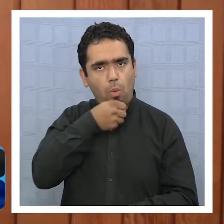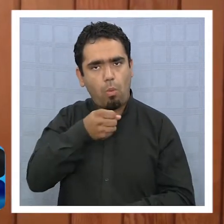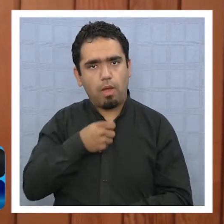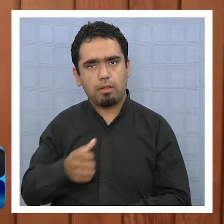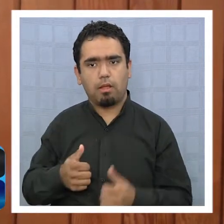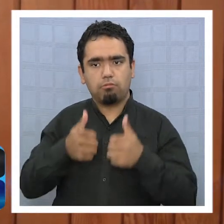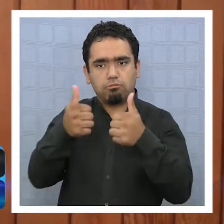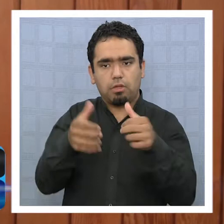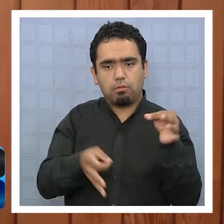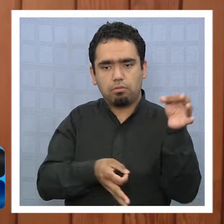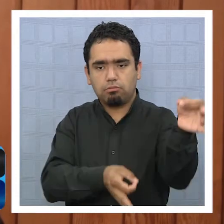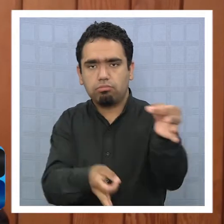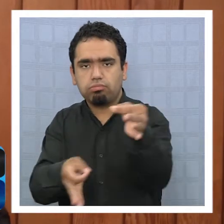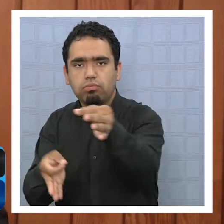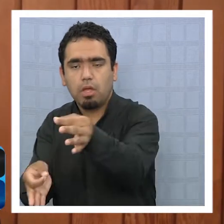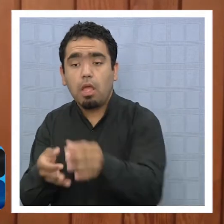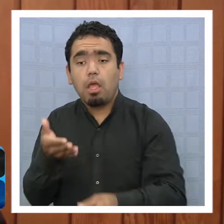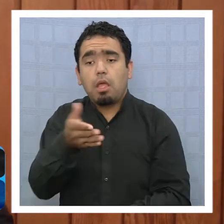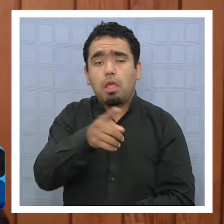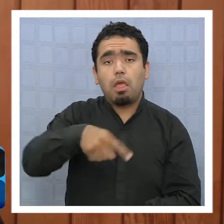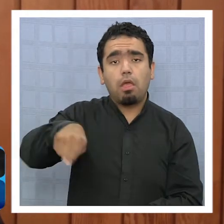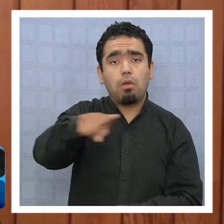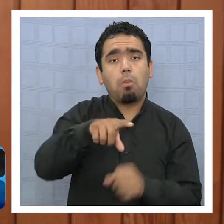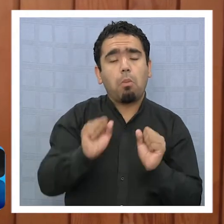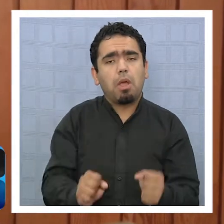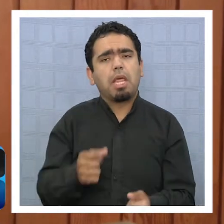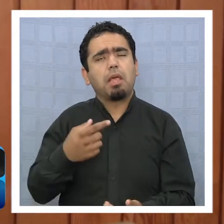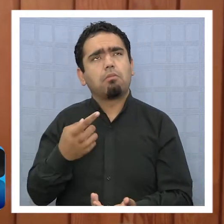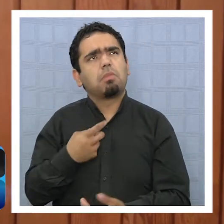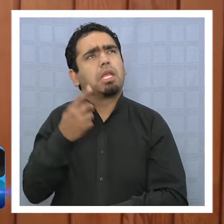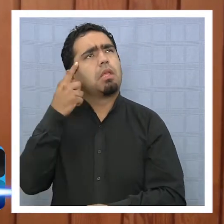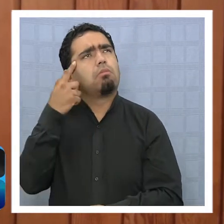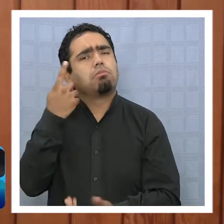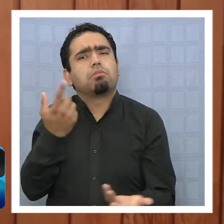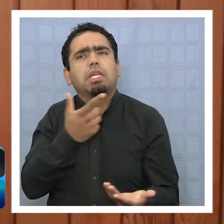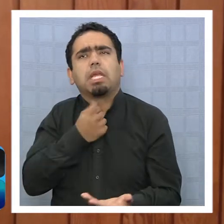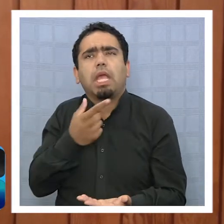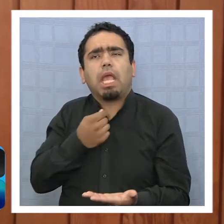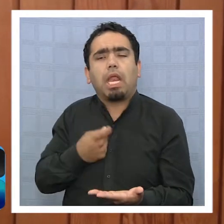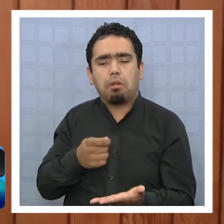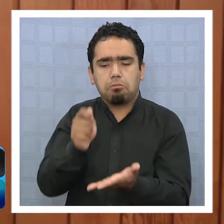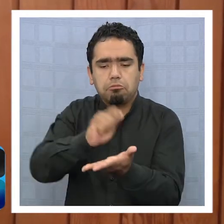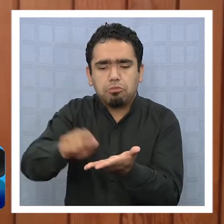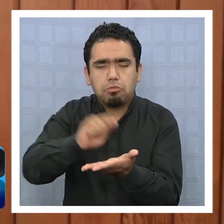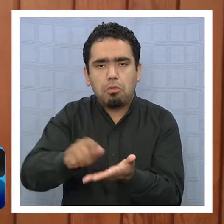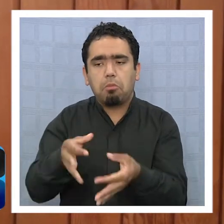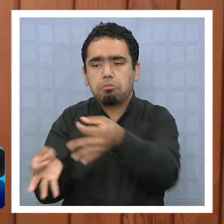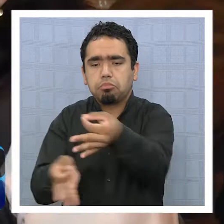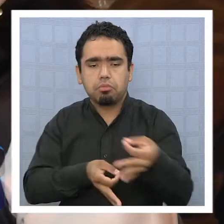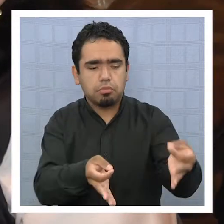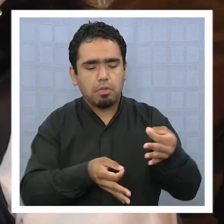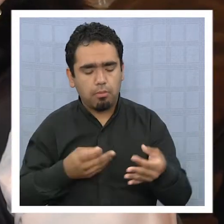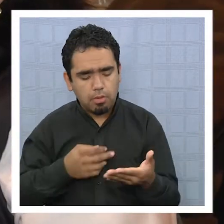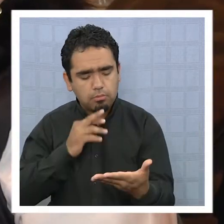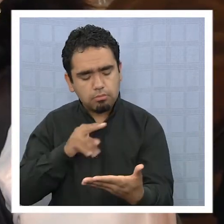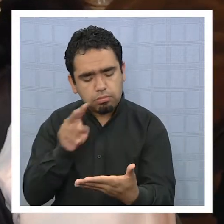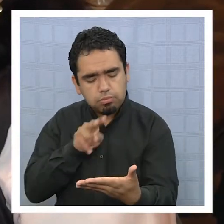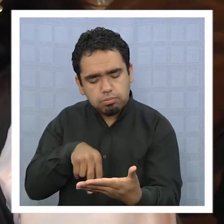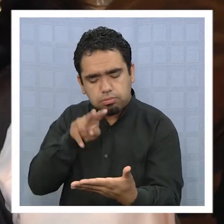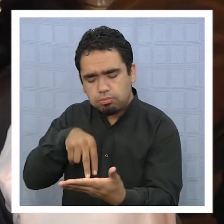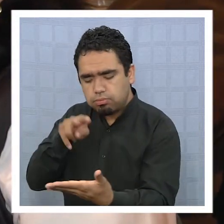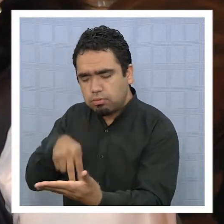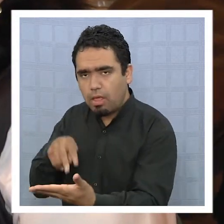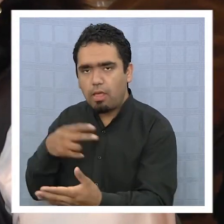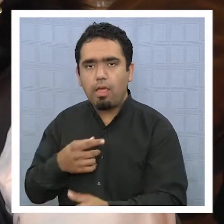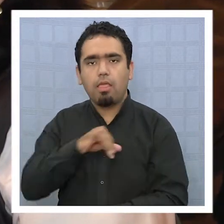personas, ellos pueden poner qué necesitan, qué quieren. Entonces, estudiando eso después, vemos y se han creado muchos